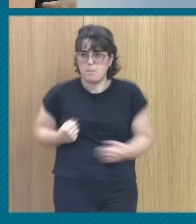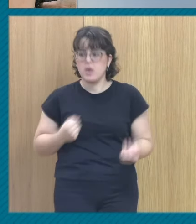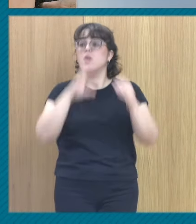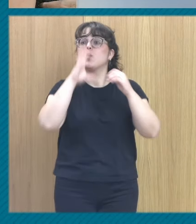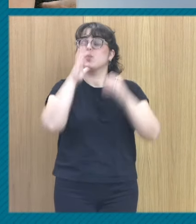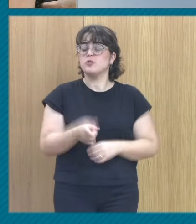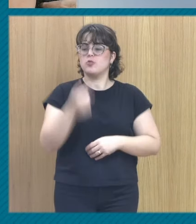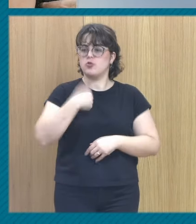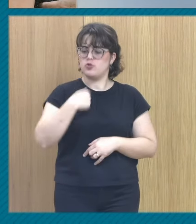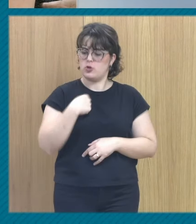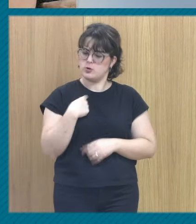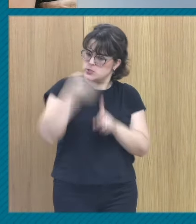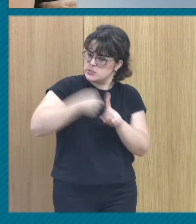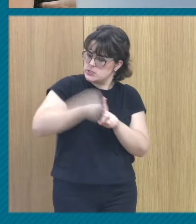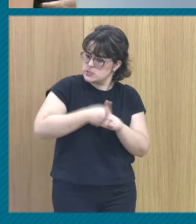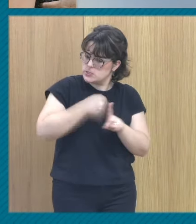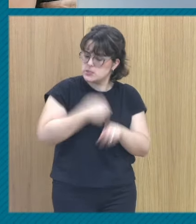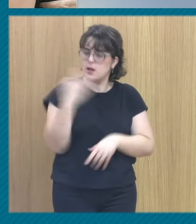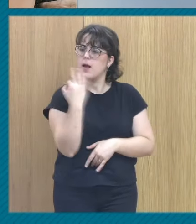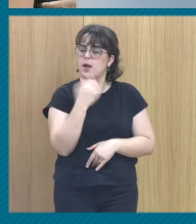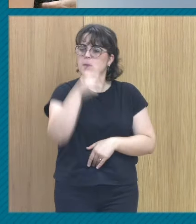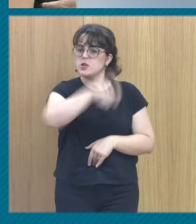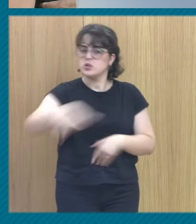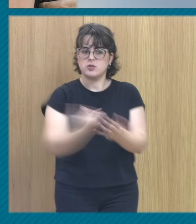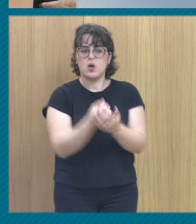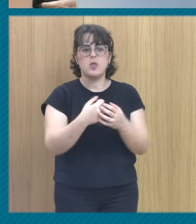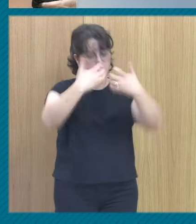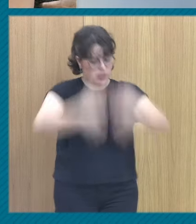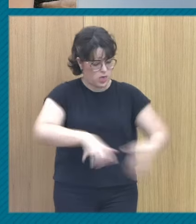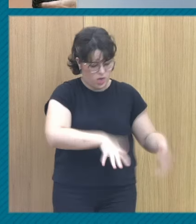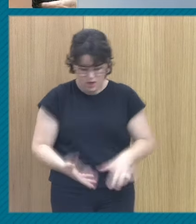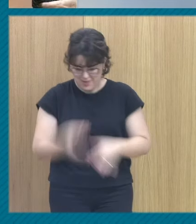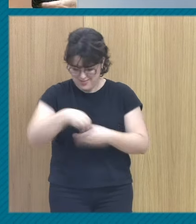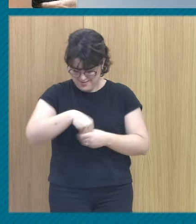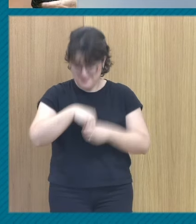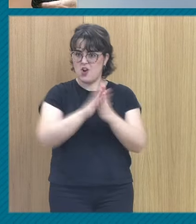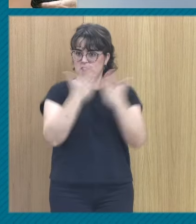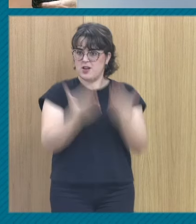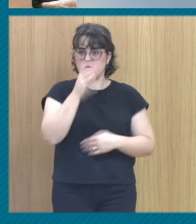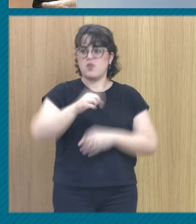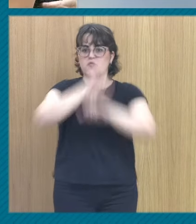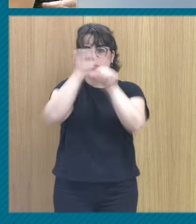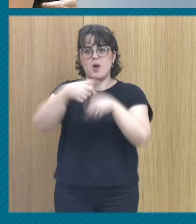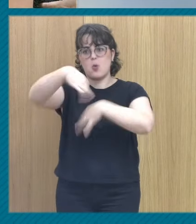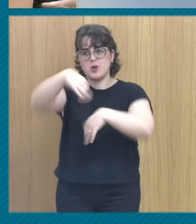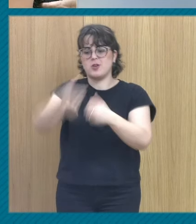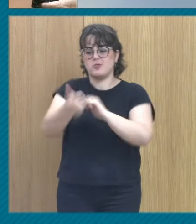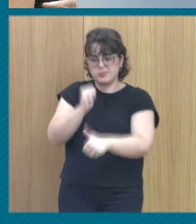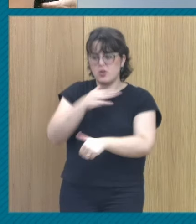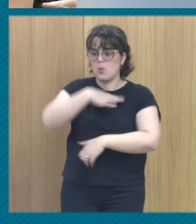Entonces yo estoy muy empeñada últimamente en tratar de que la gente sistematice lo que hace porque es la única manera de poderlo replicar. Entonces ellas